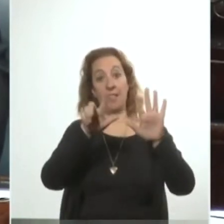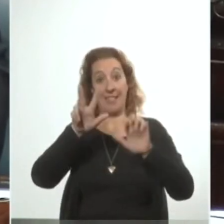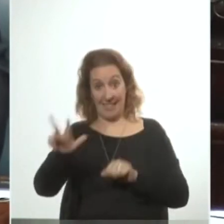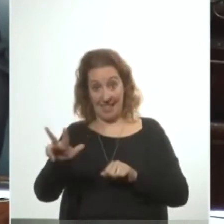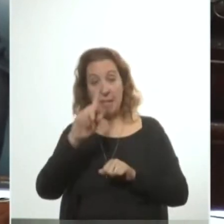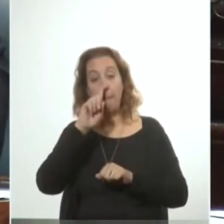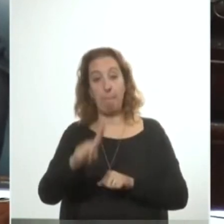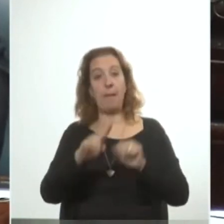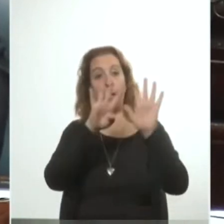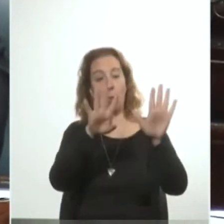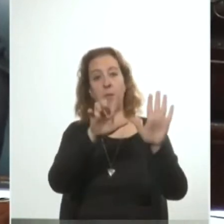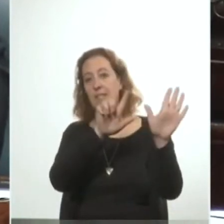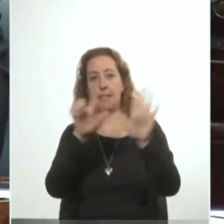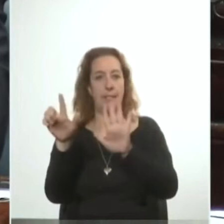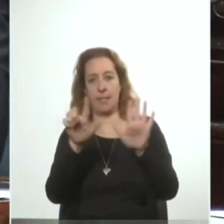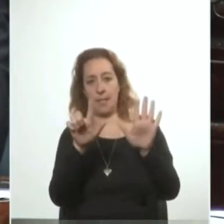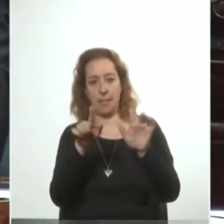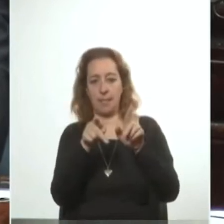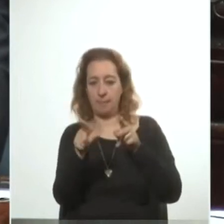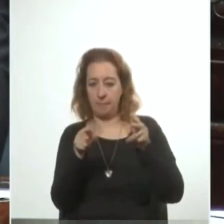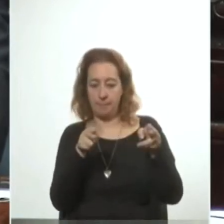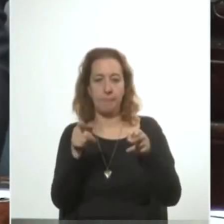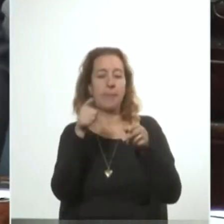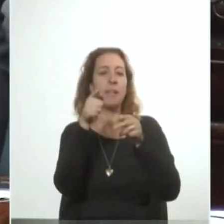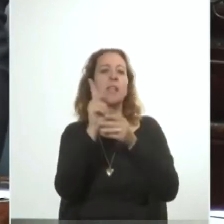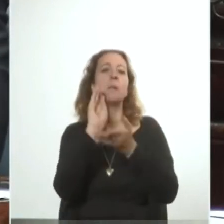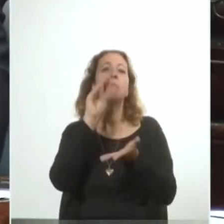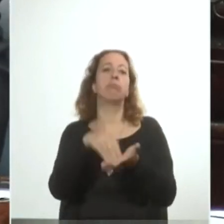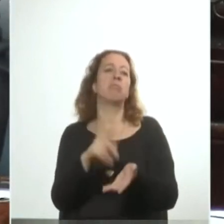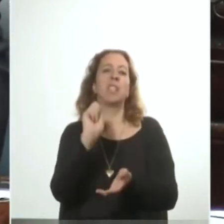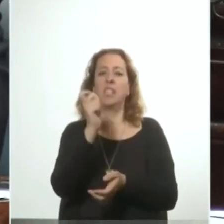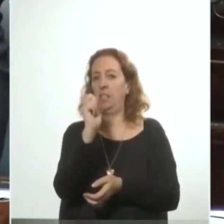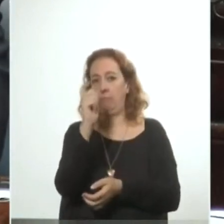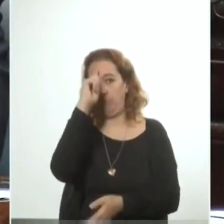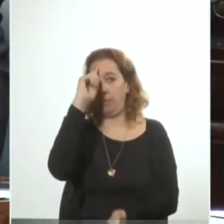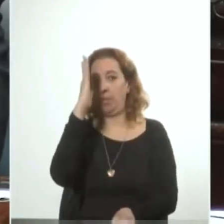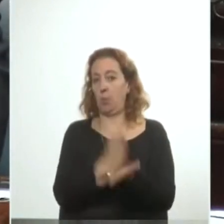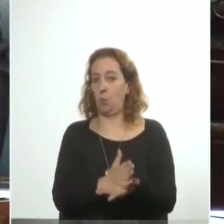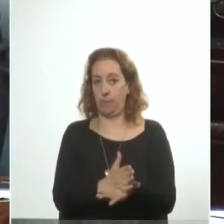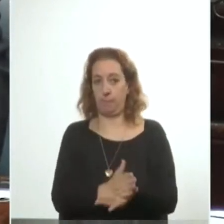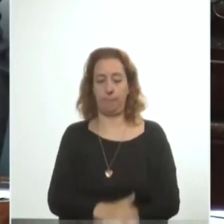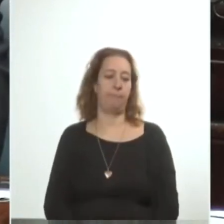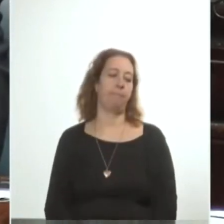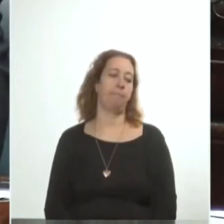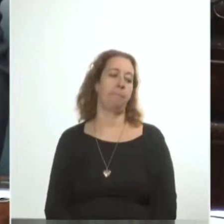que sería más cómodamente implementado durante el periodo dictatorial. Así se empedró